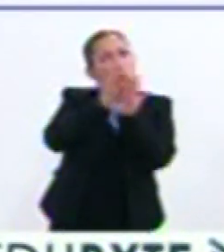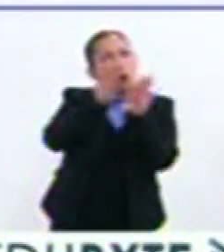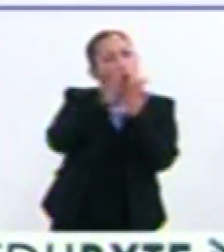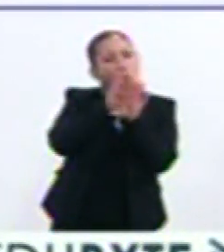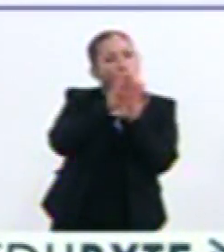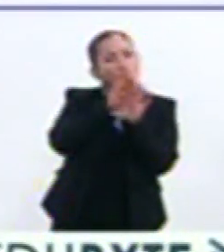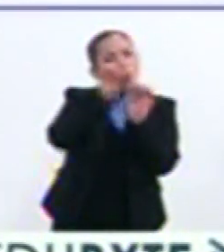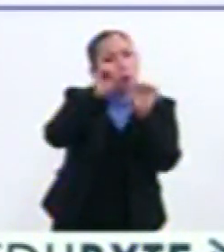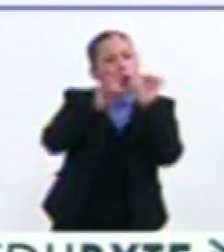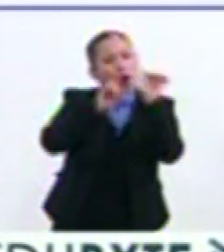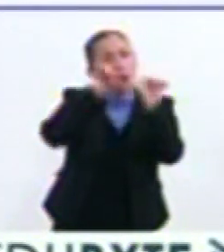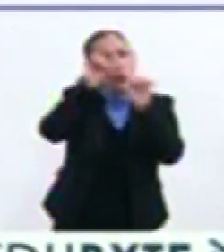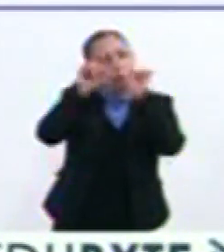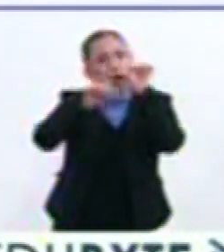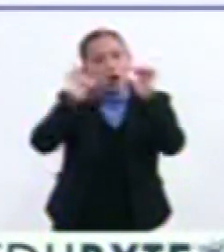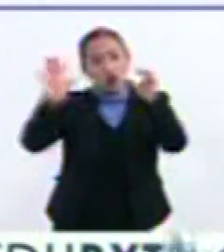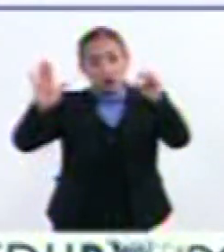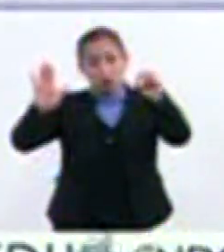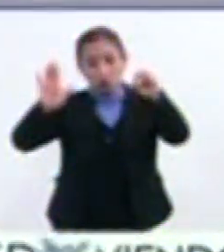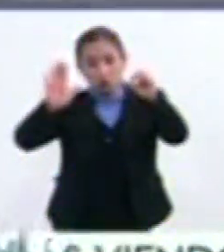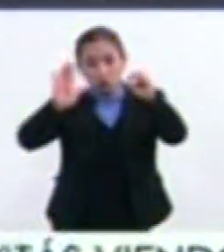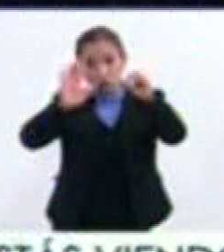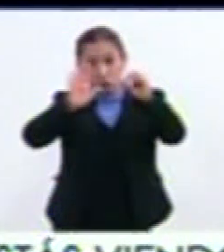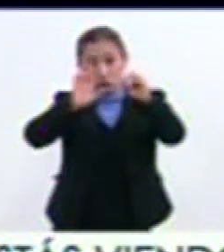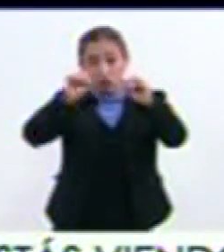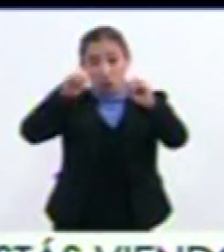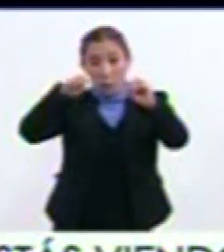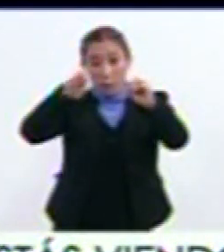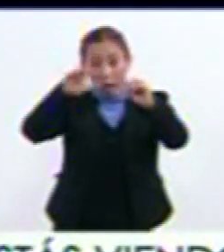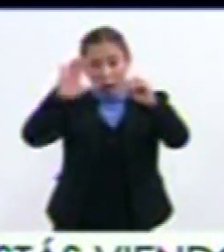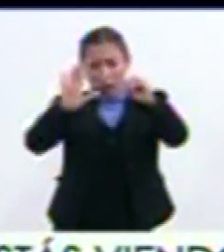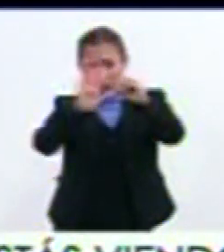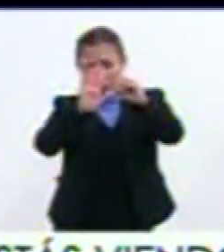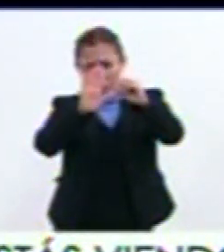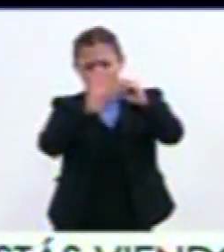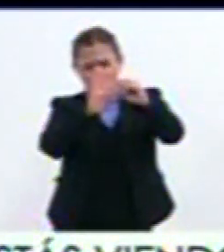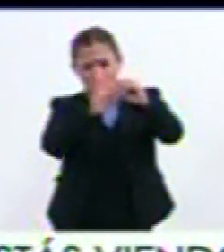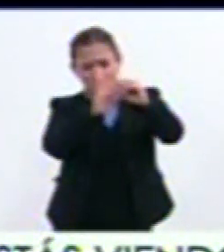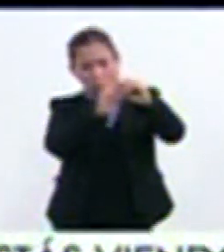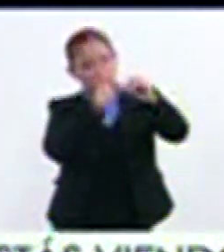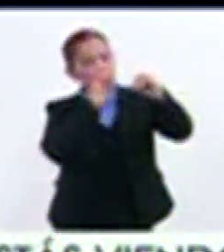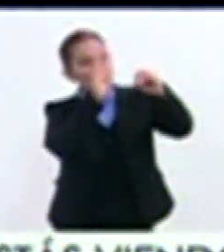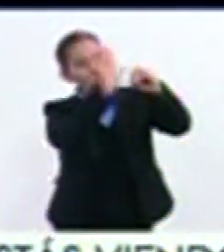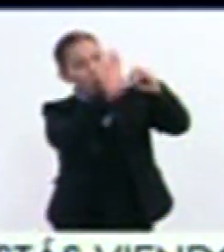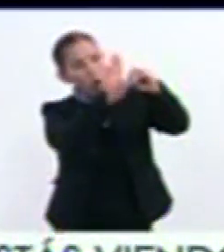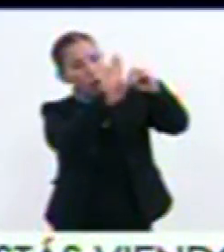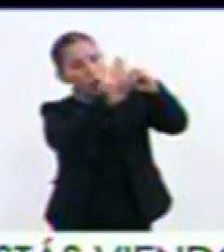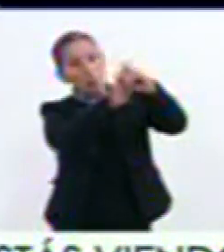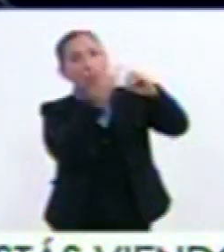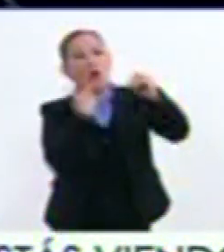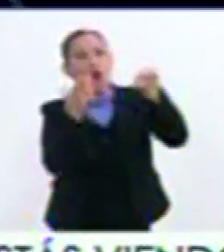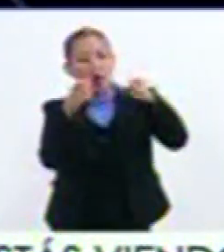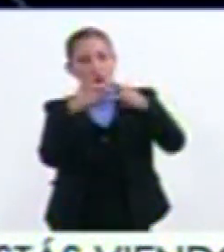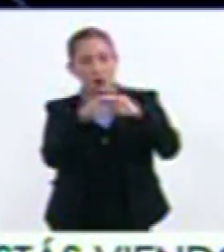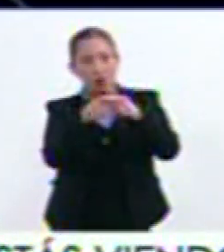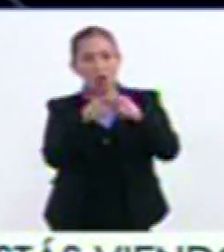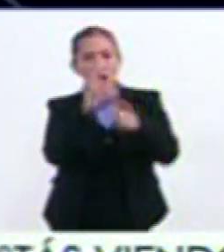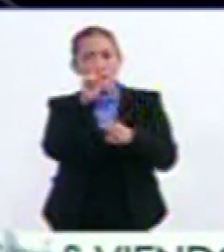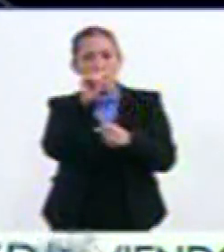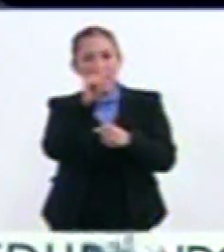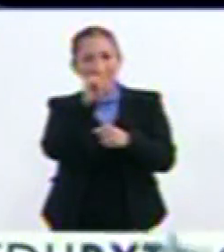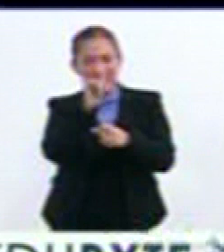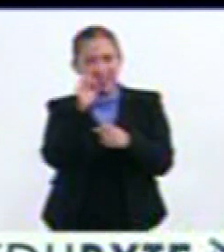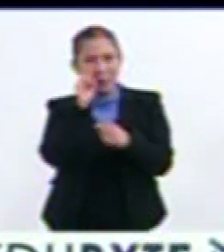no va entrando la sombra Y va avanzando Convirtiéndose como en una luneta Entonces